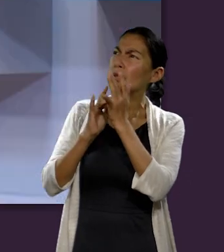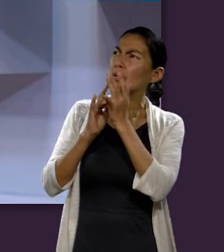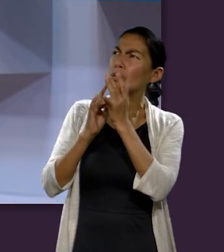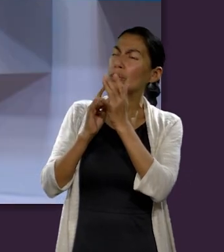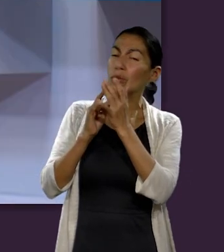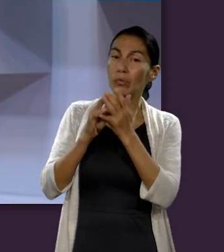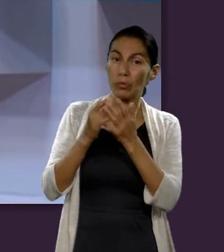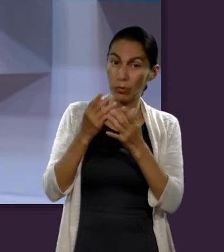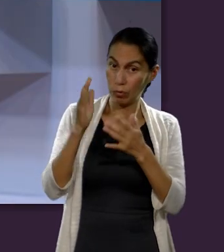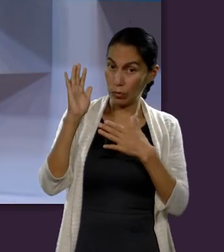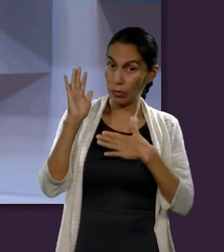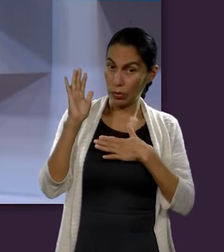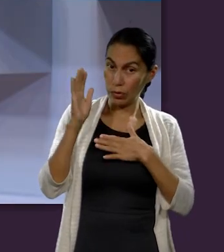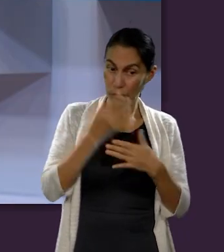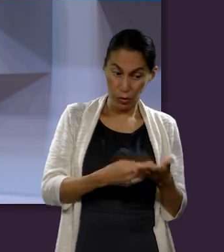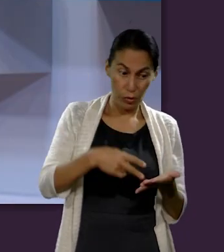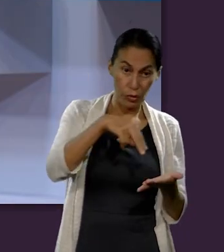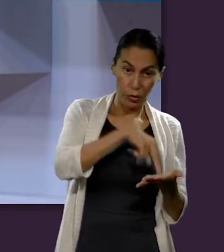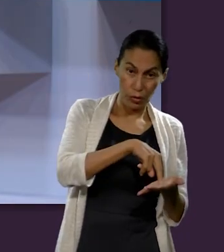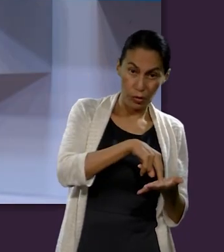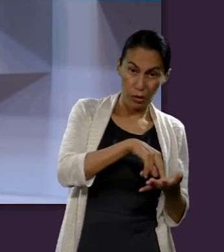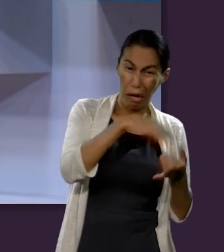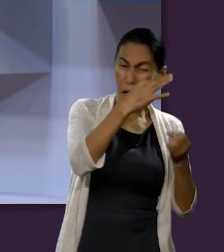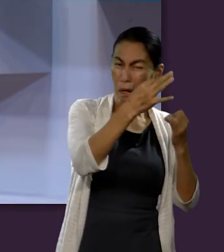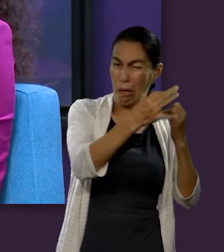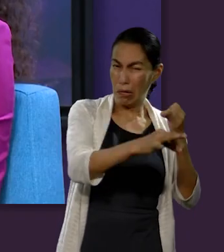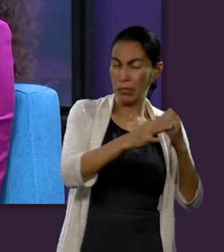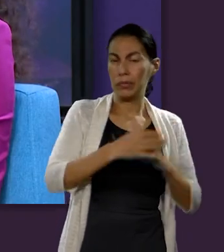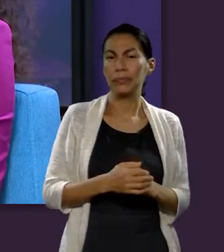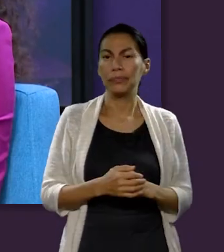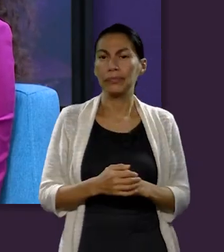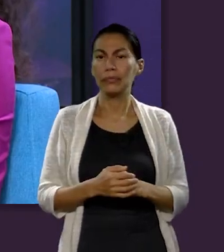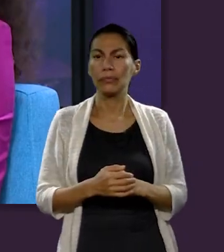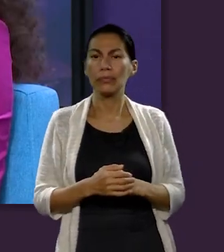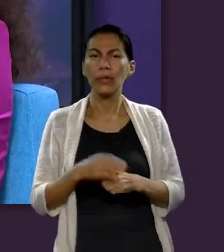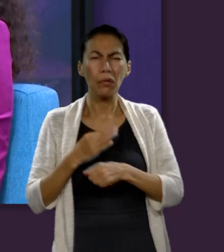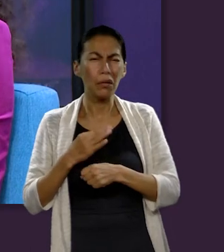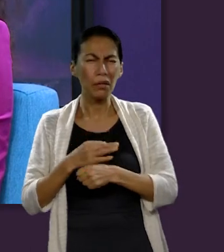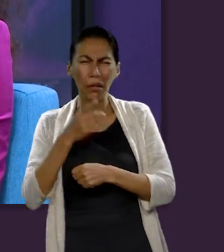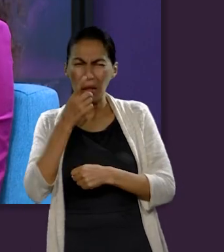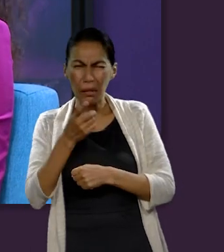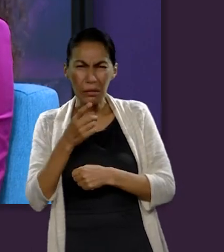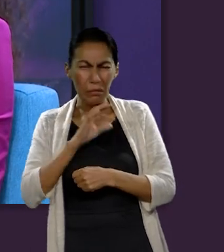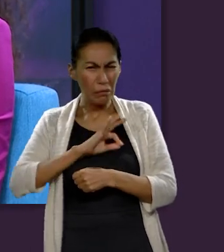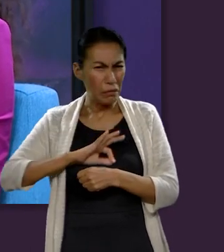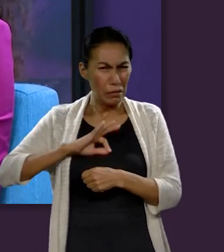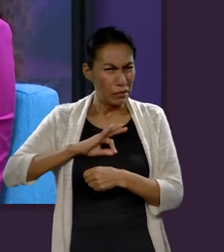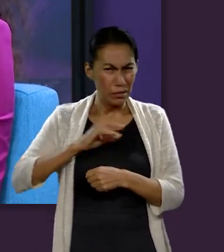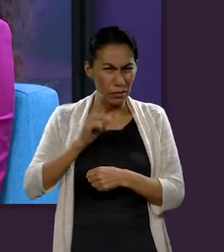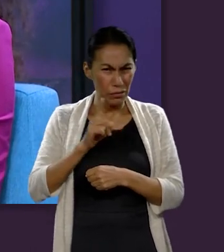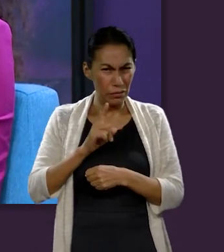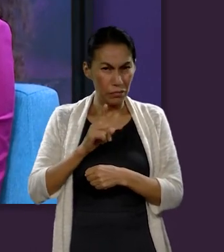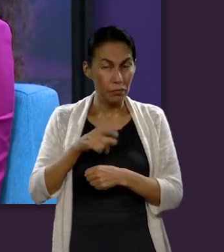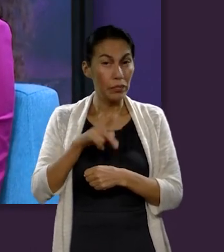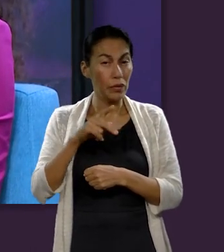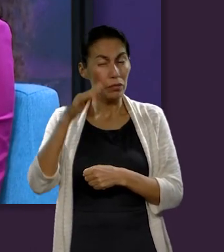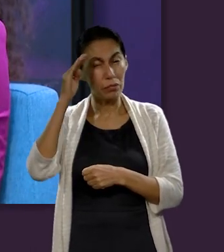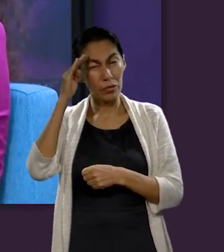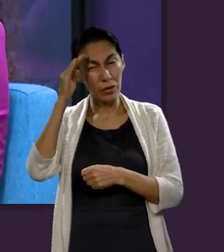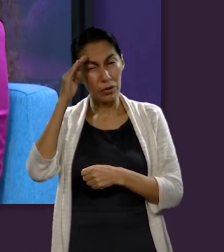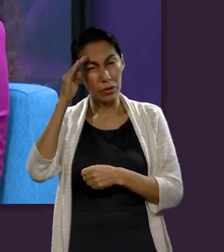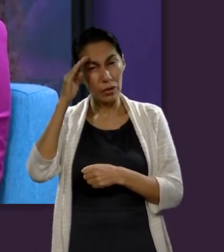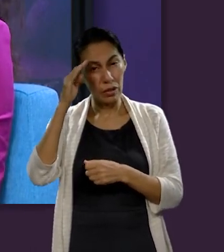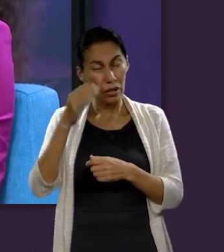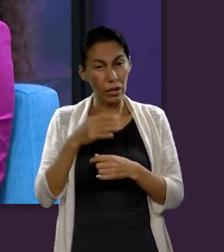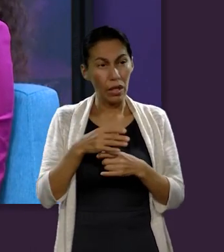tiempo del fin es allí donde se va a dar? Claro. Ahora mencionaste que de pronto el final no era feliz. Pero podríamos decir lo mismo